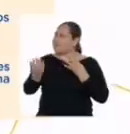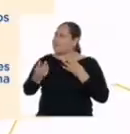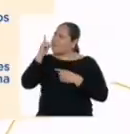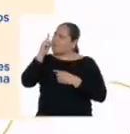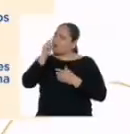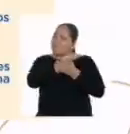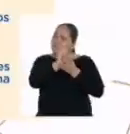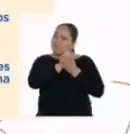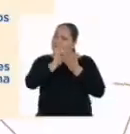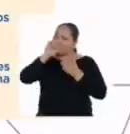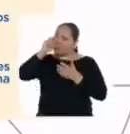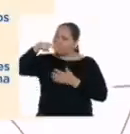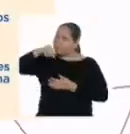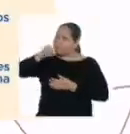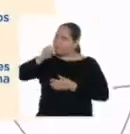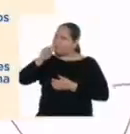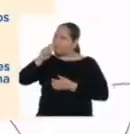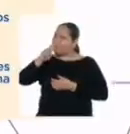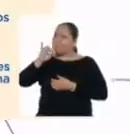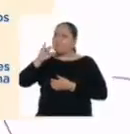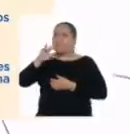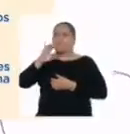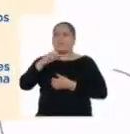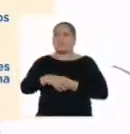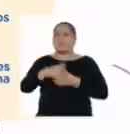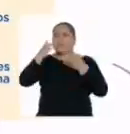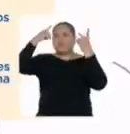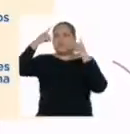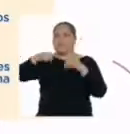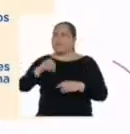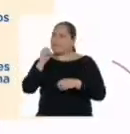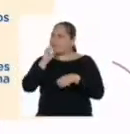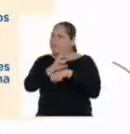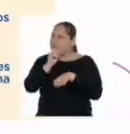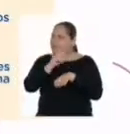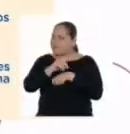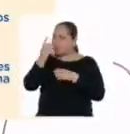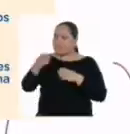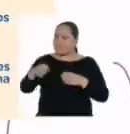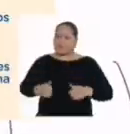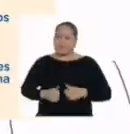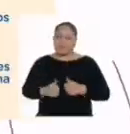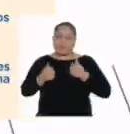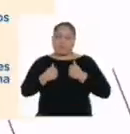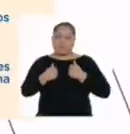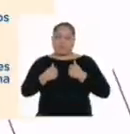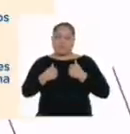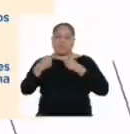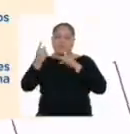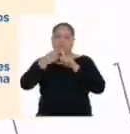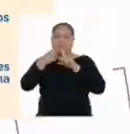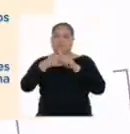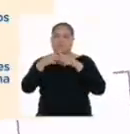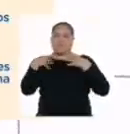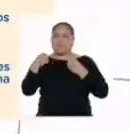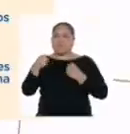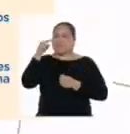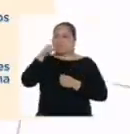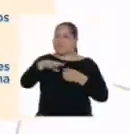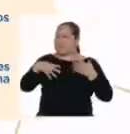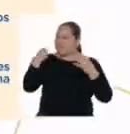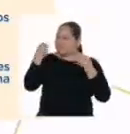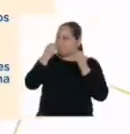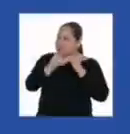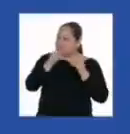¿un texto instructivo con acuerdos o recomendaciones para una convivencia positiva y armónica puede ser una